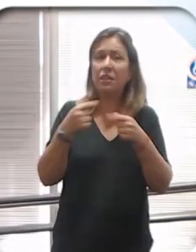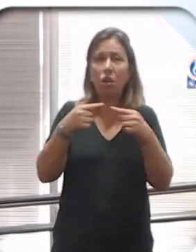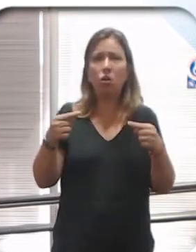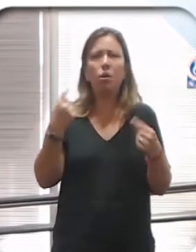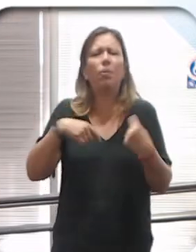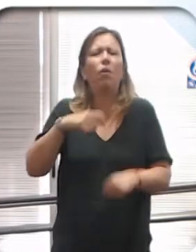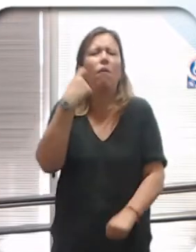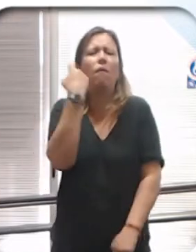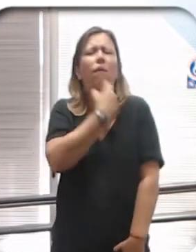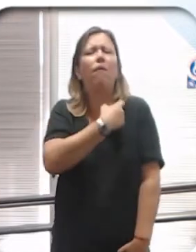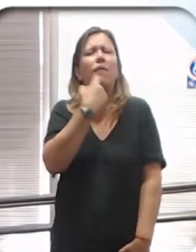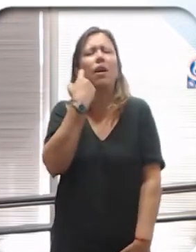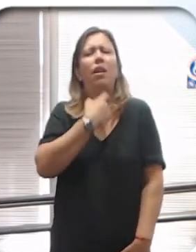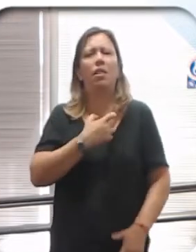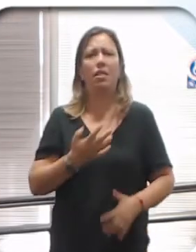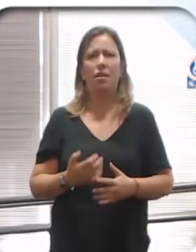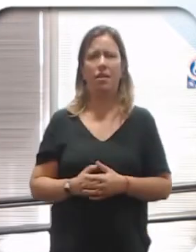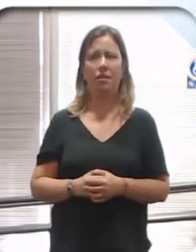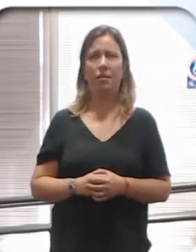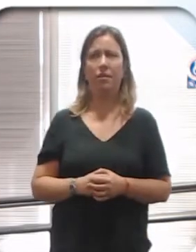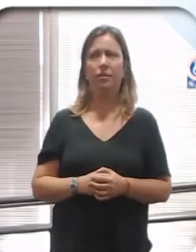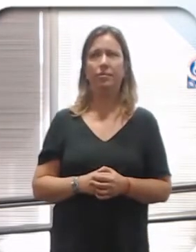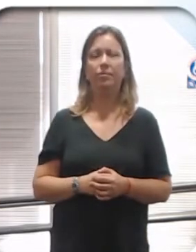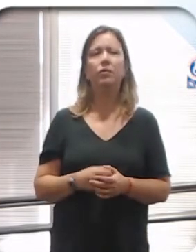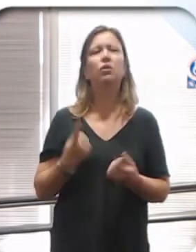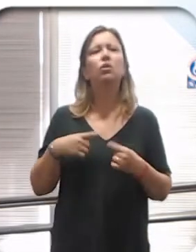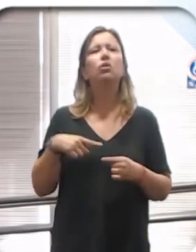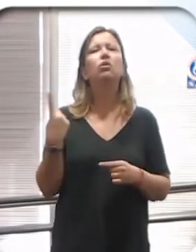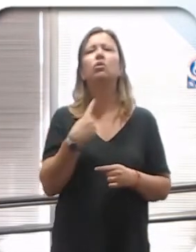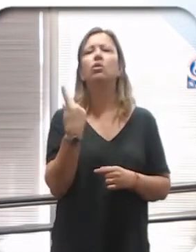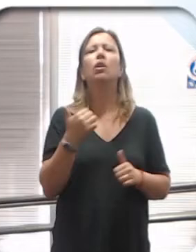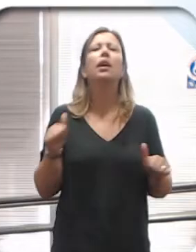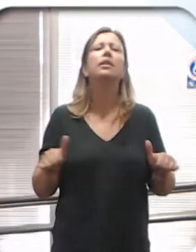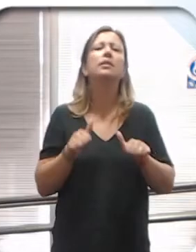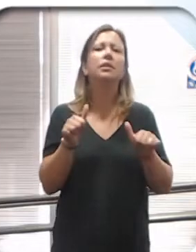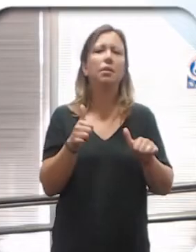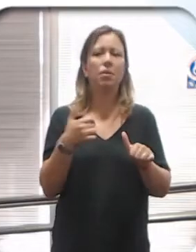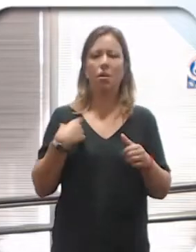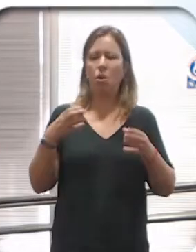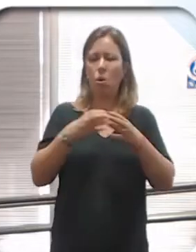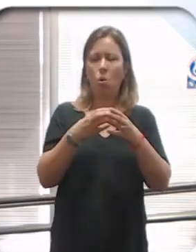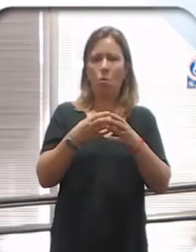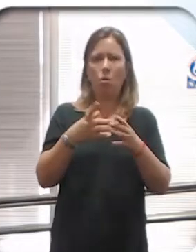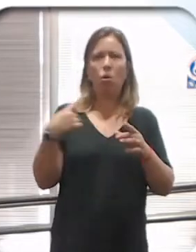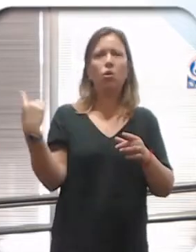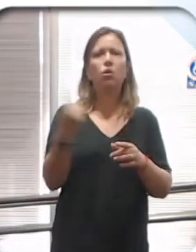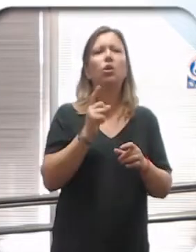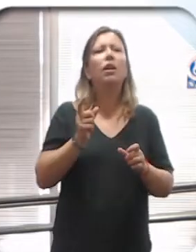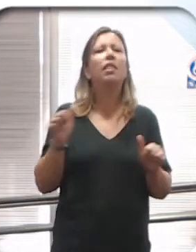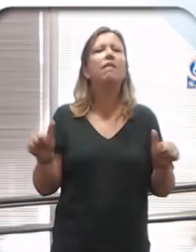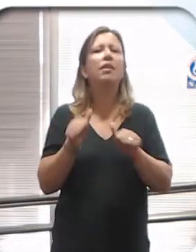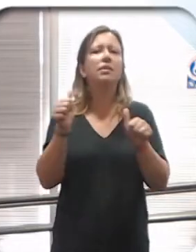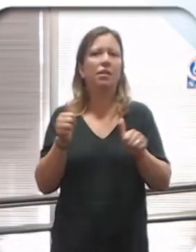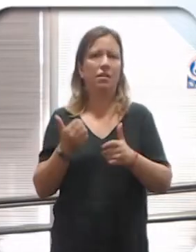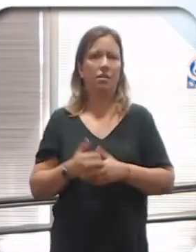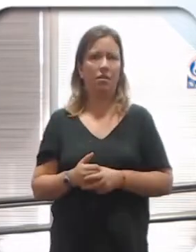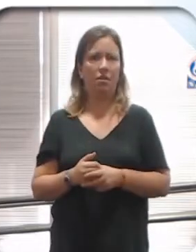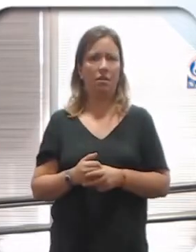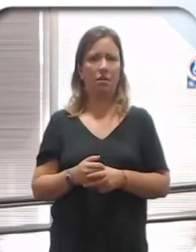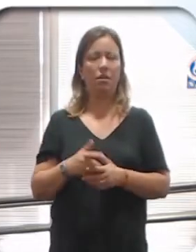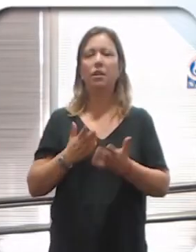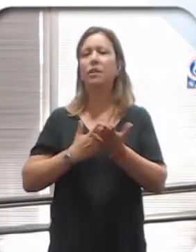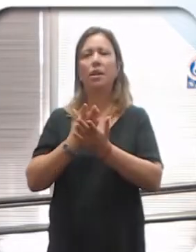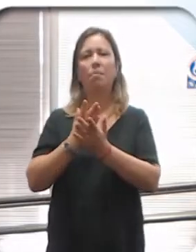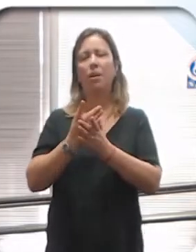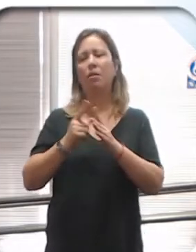todavía nos falta mucho. Entonces, ¿qué hacemos con esta población? ¿Cuál es la realidad de la población? Primero, que son